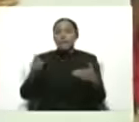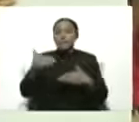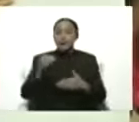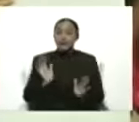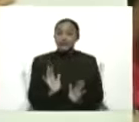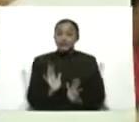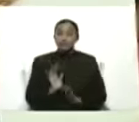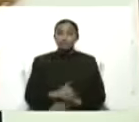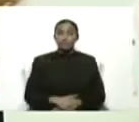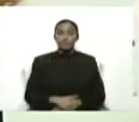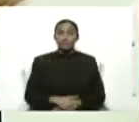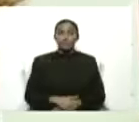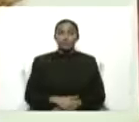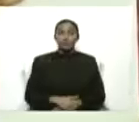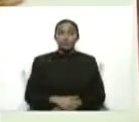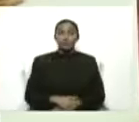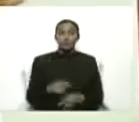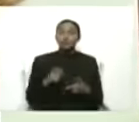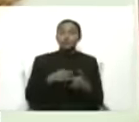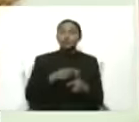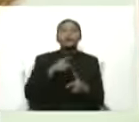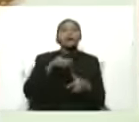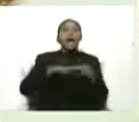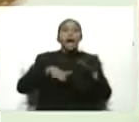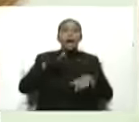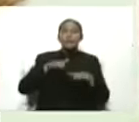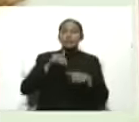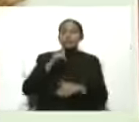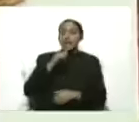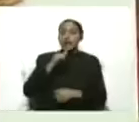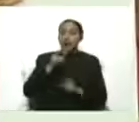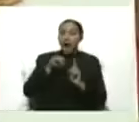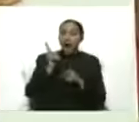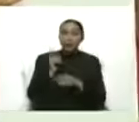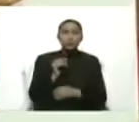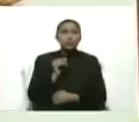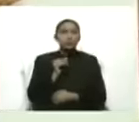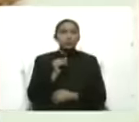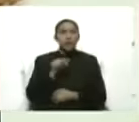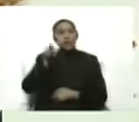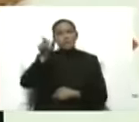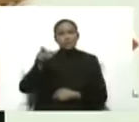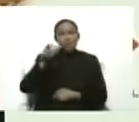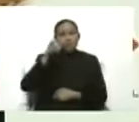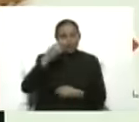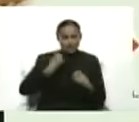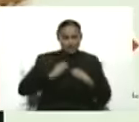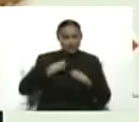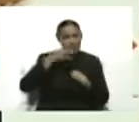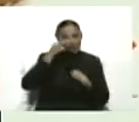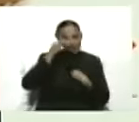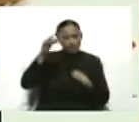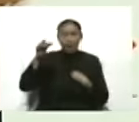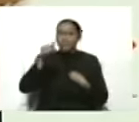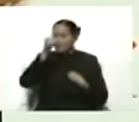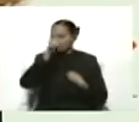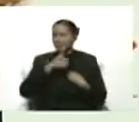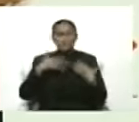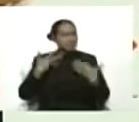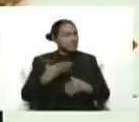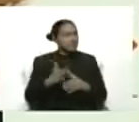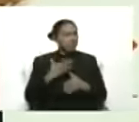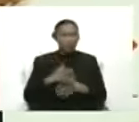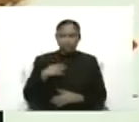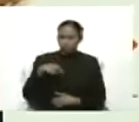y uno los llama y no están, imagínense lo flojos que son, allá no, allá van, en, en, en